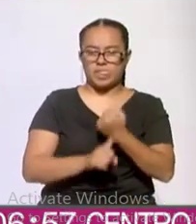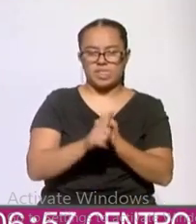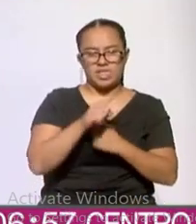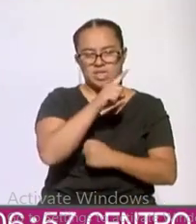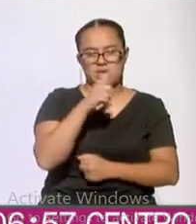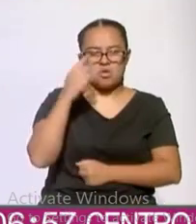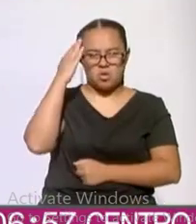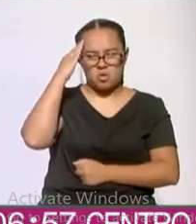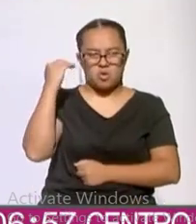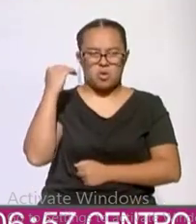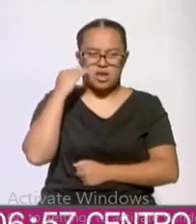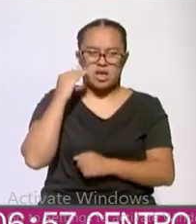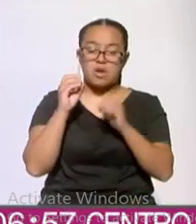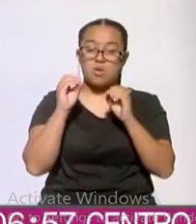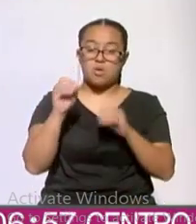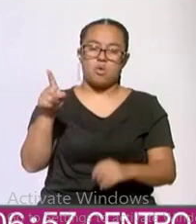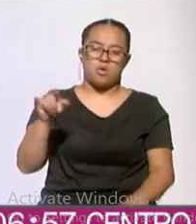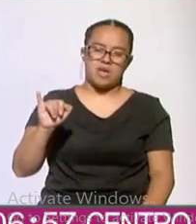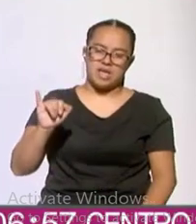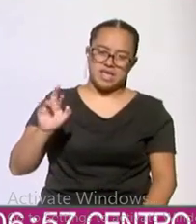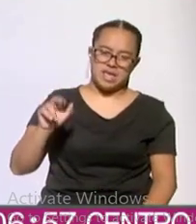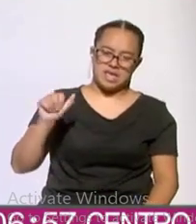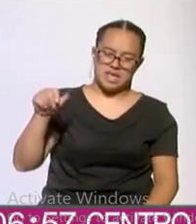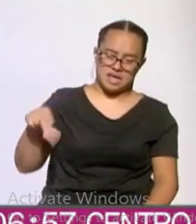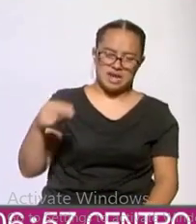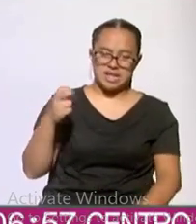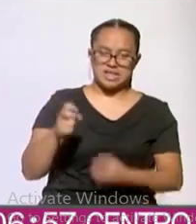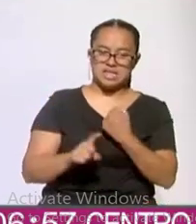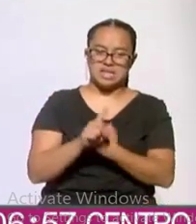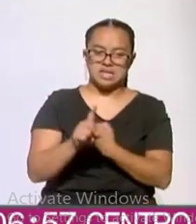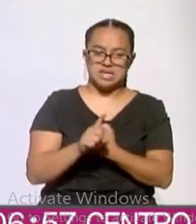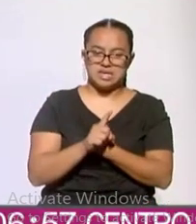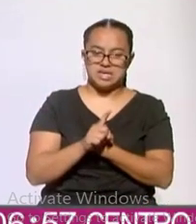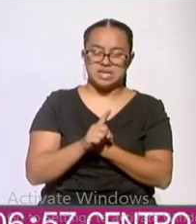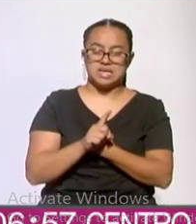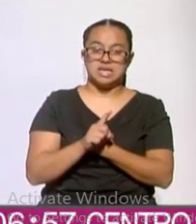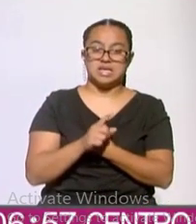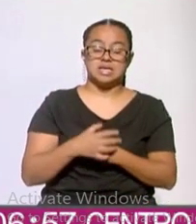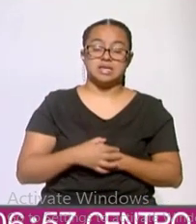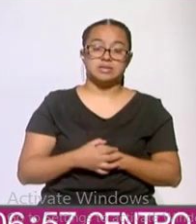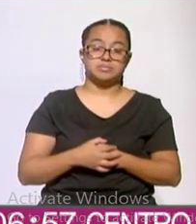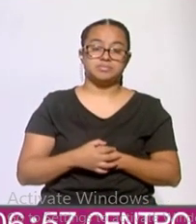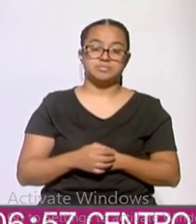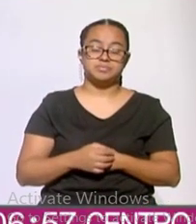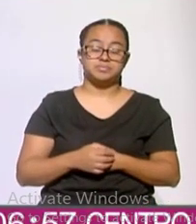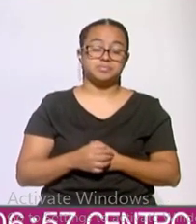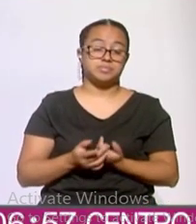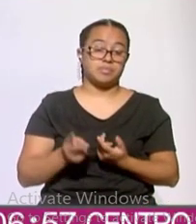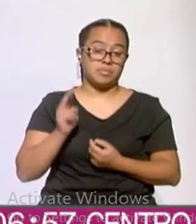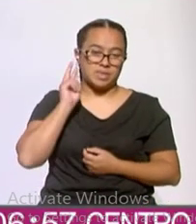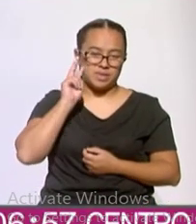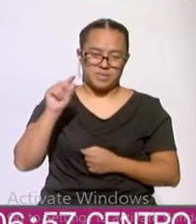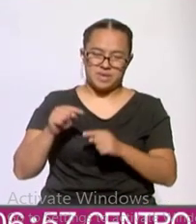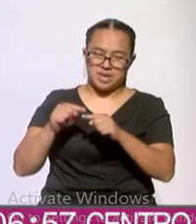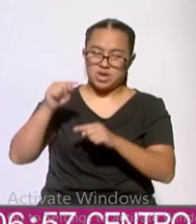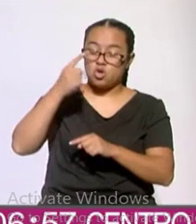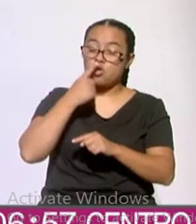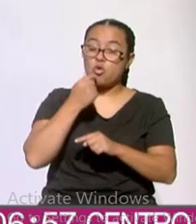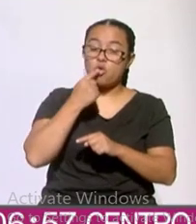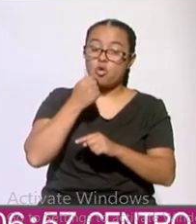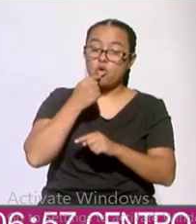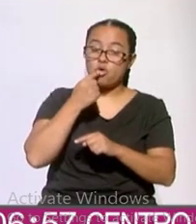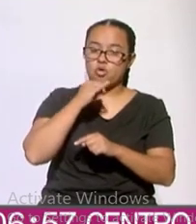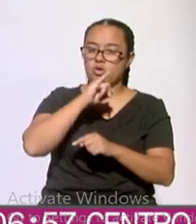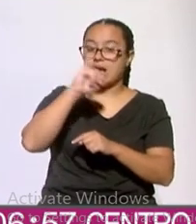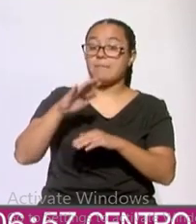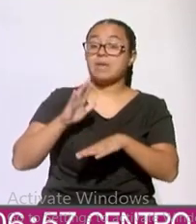con Corea o el conflicto con Irán, ¿no? Si ves, digamos, la barra roja nunca es la que